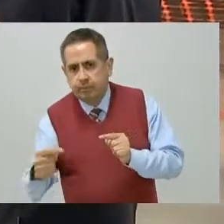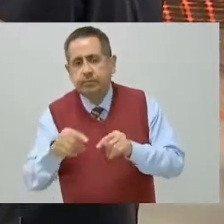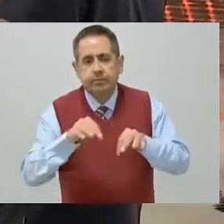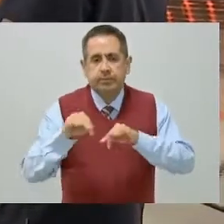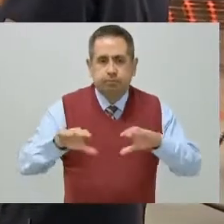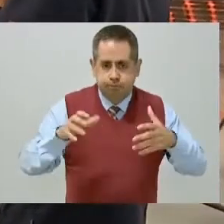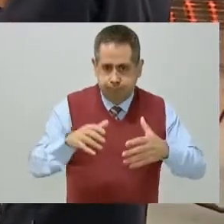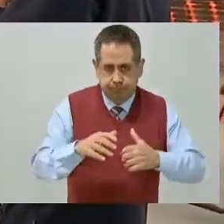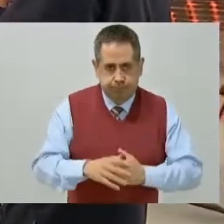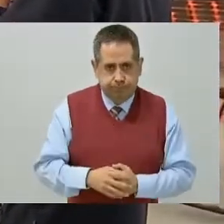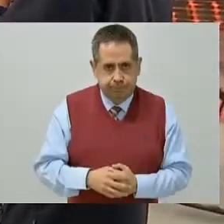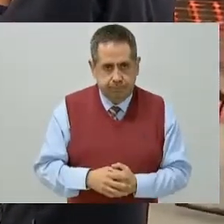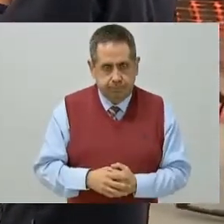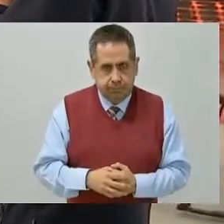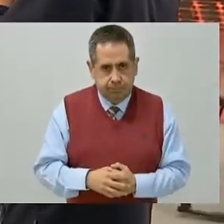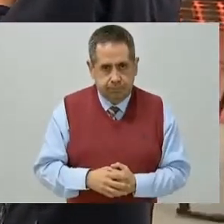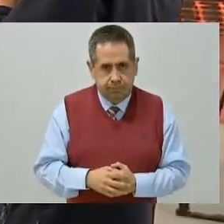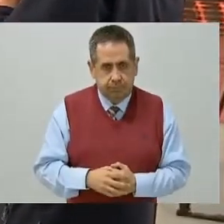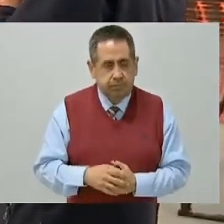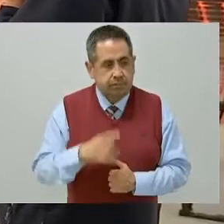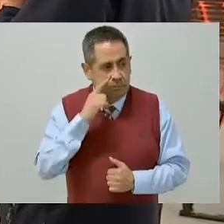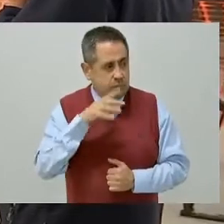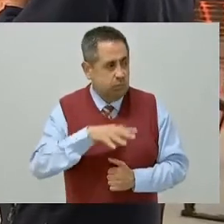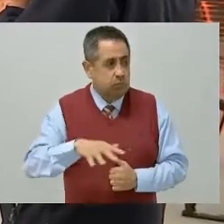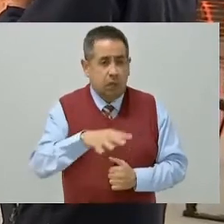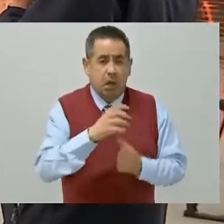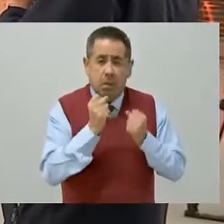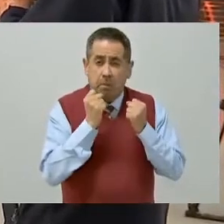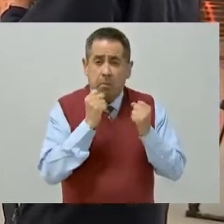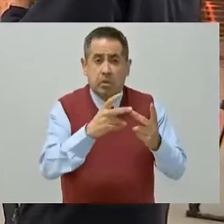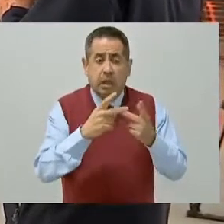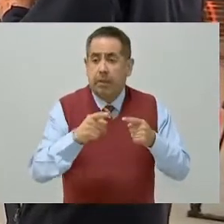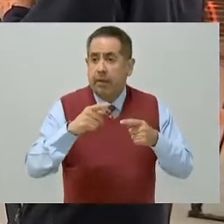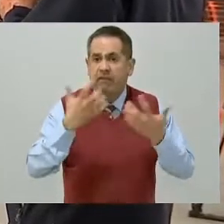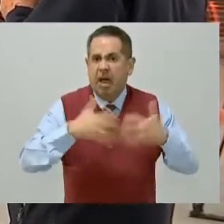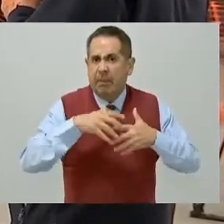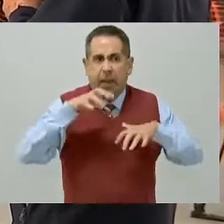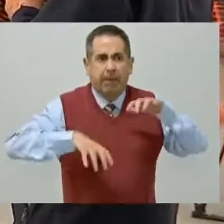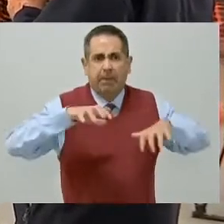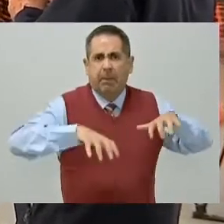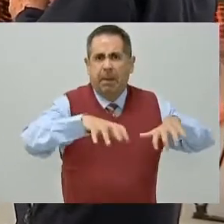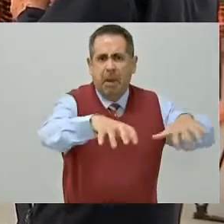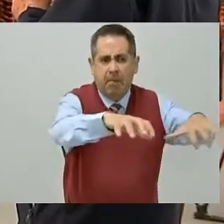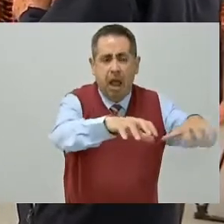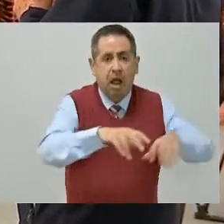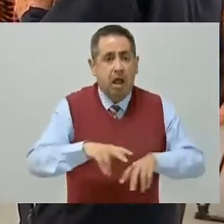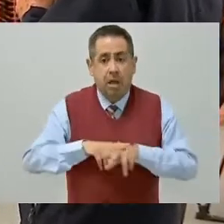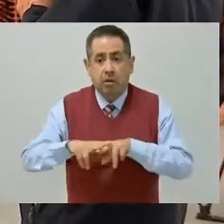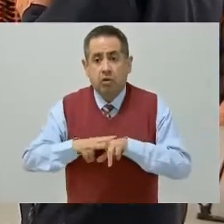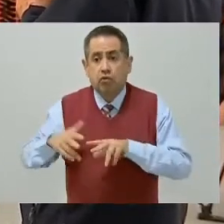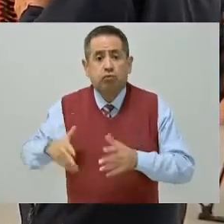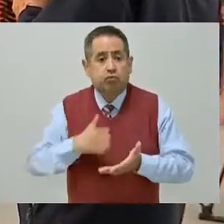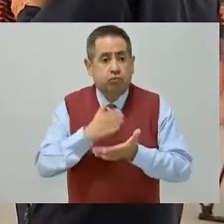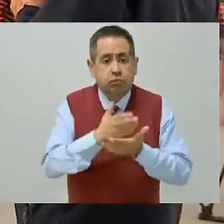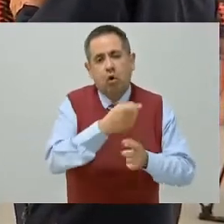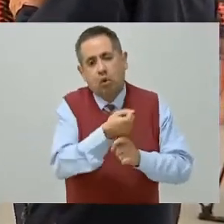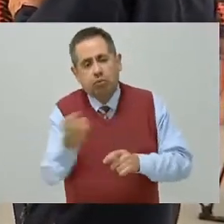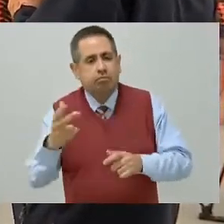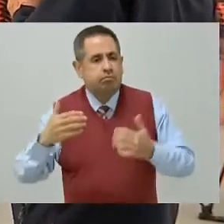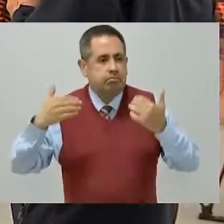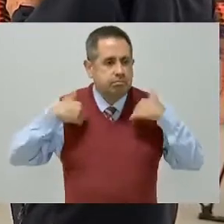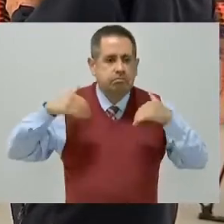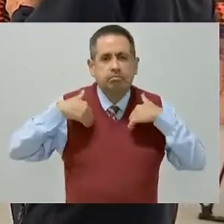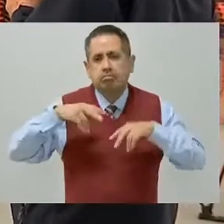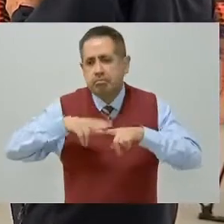años. Va a atender zonas de alta demanda de trabajo, parques recreativos y centros educativos, y además está